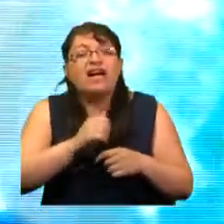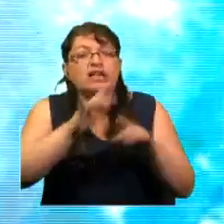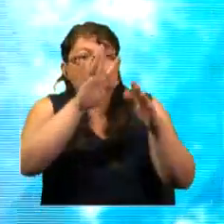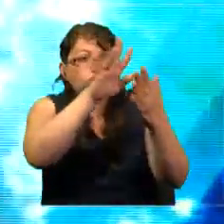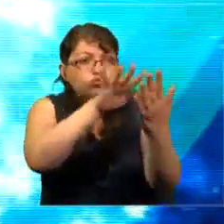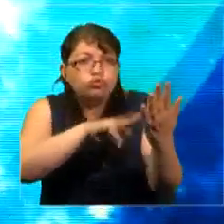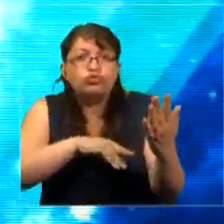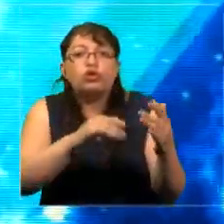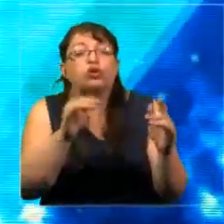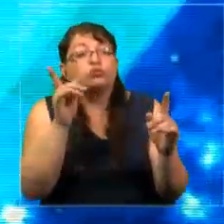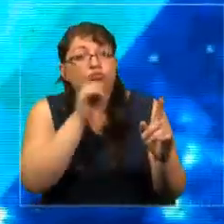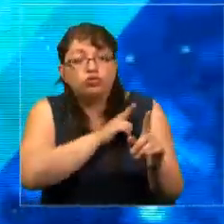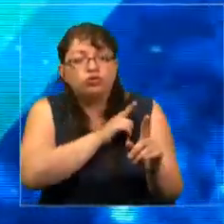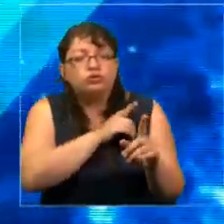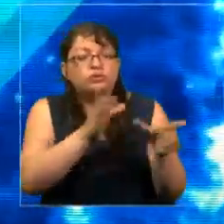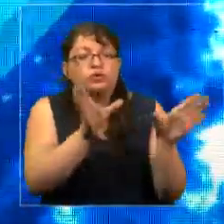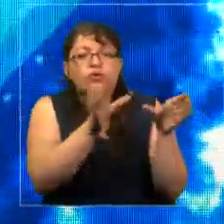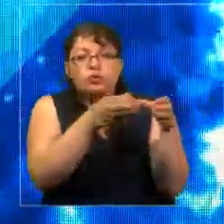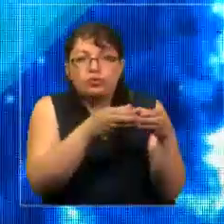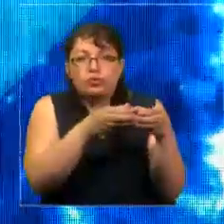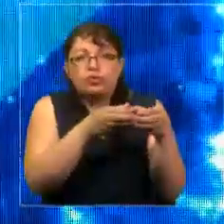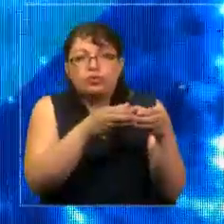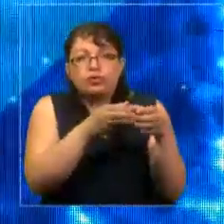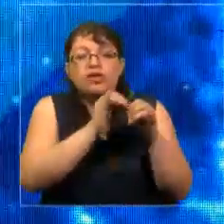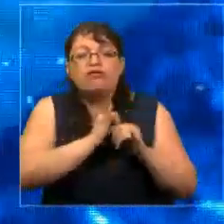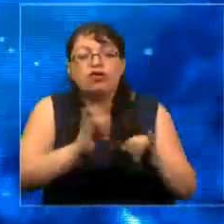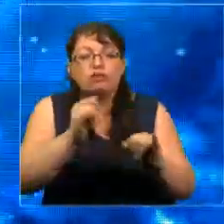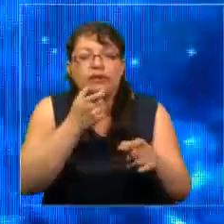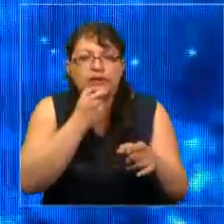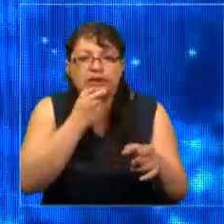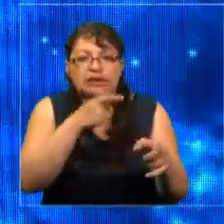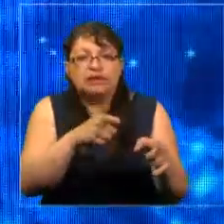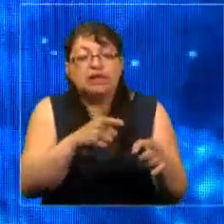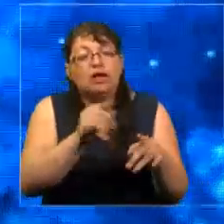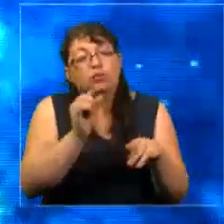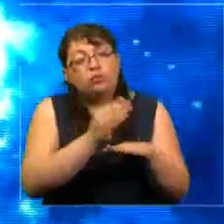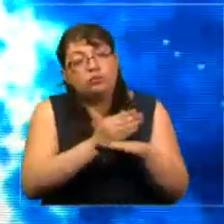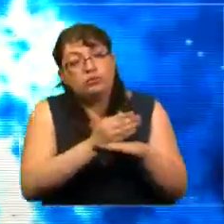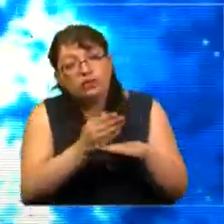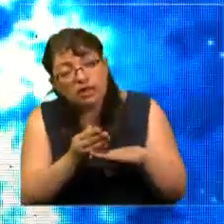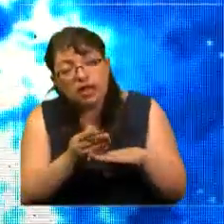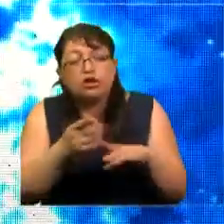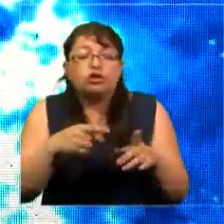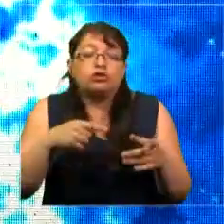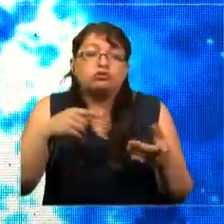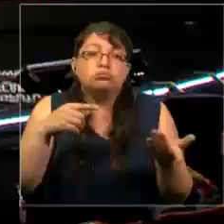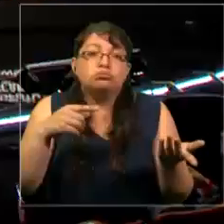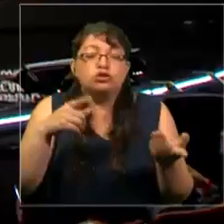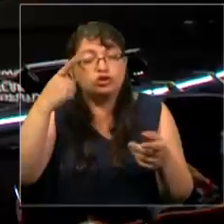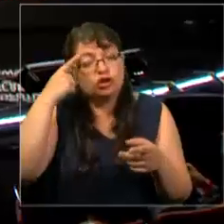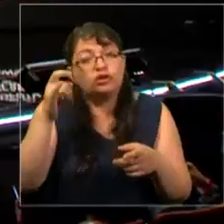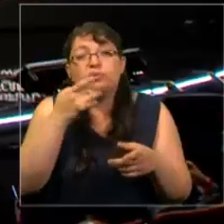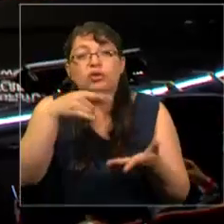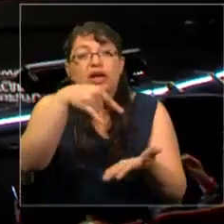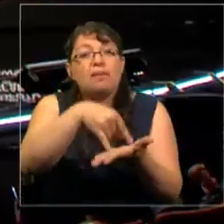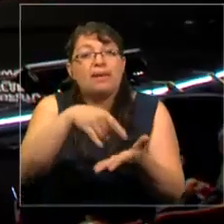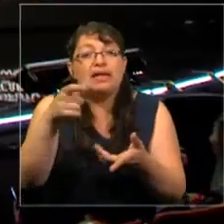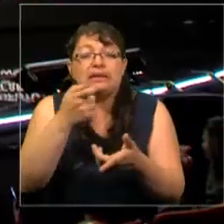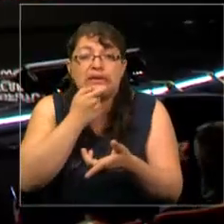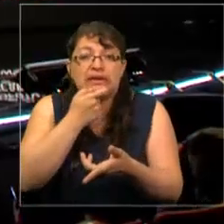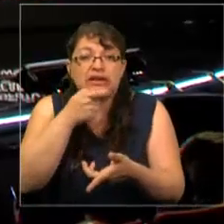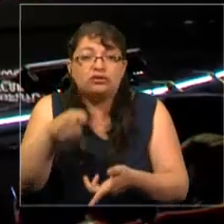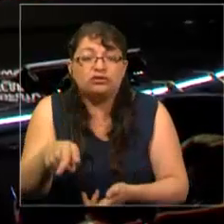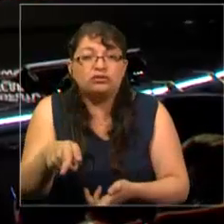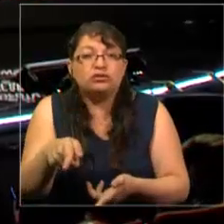final por parte del comisionado de información del Reino Unido. Se ha retrasado, nosotros creemos, porque el Parlamento del Reino